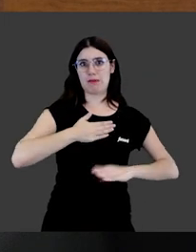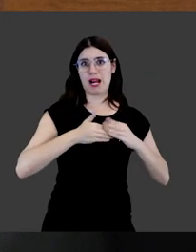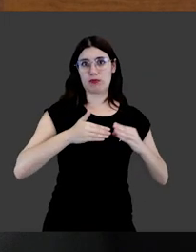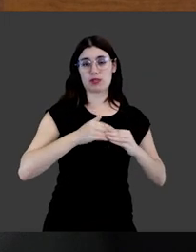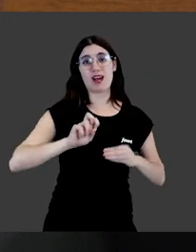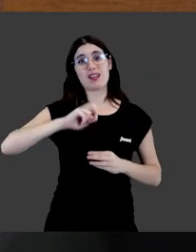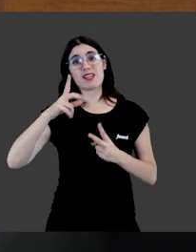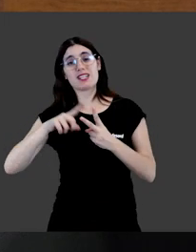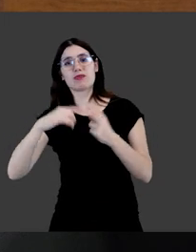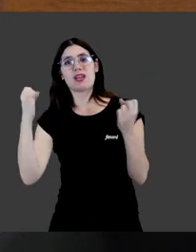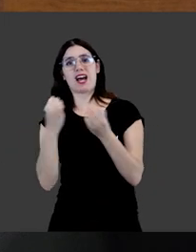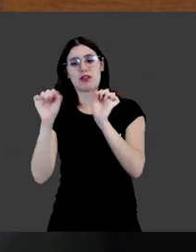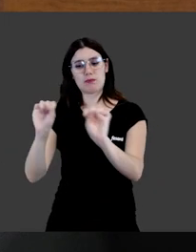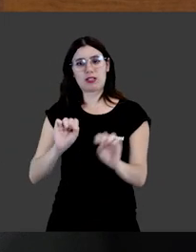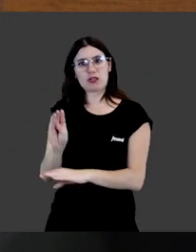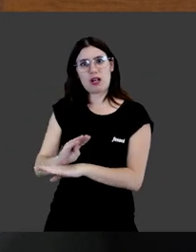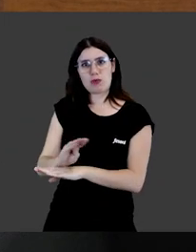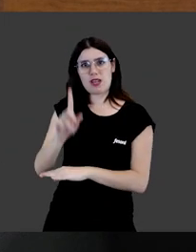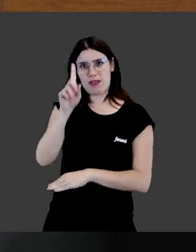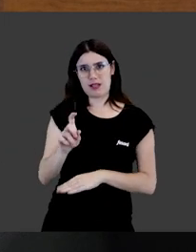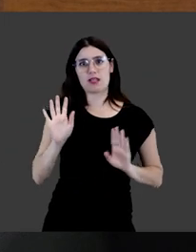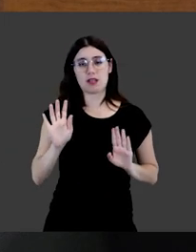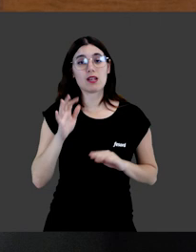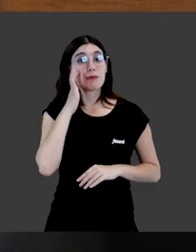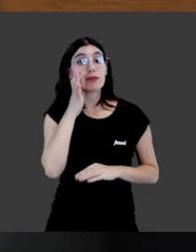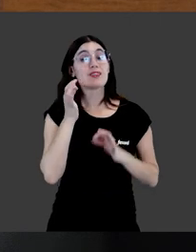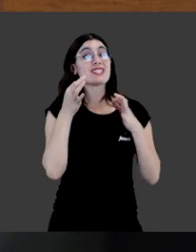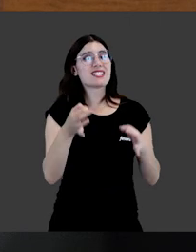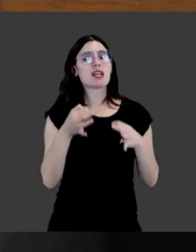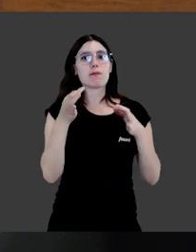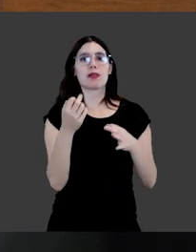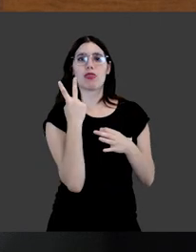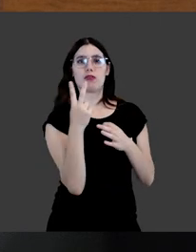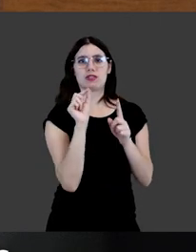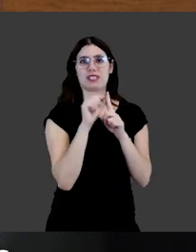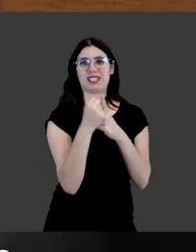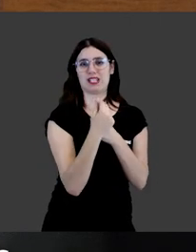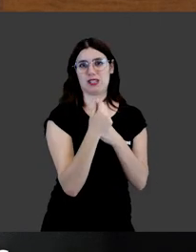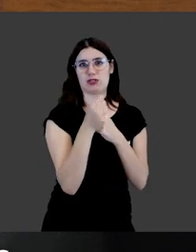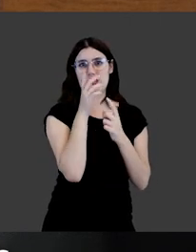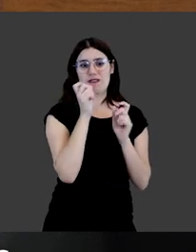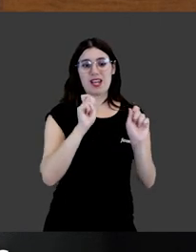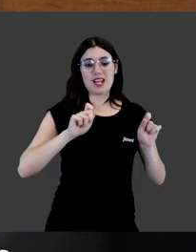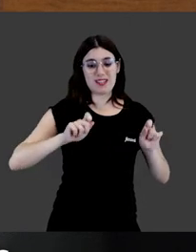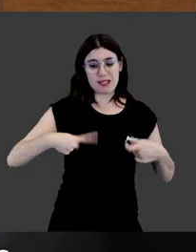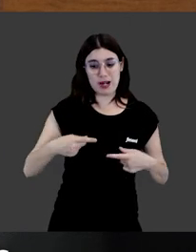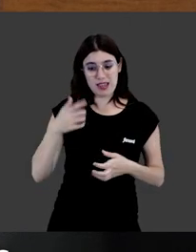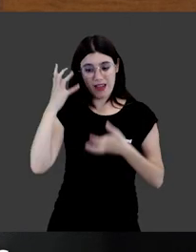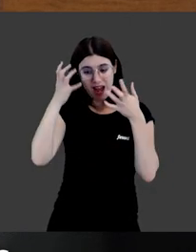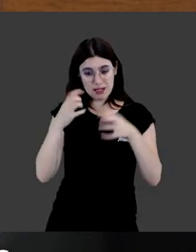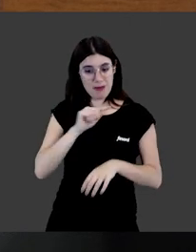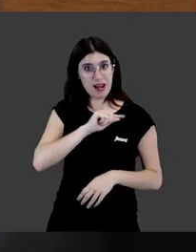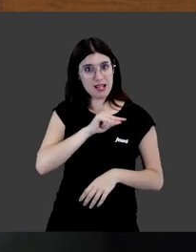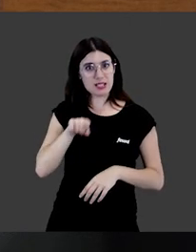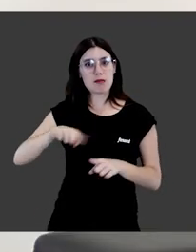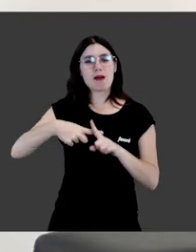de goce y disposición y, por otro lado, de esas acciones protectoras del dominio, pero siempre moduladas por esos dos criterios, por esa nueva naturaleza de los